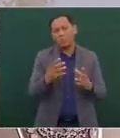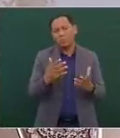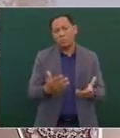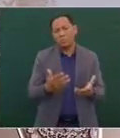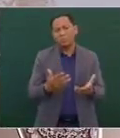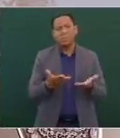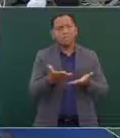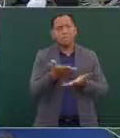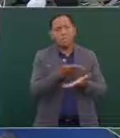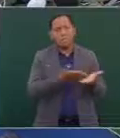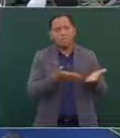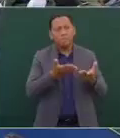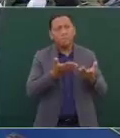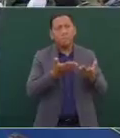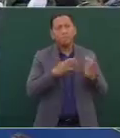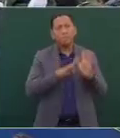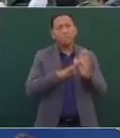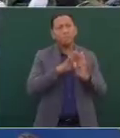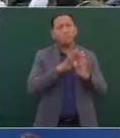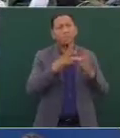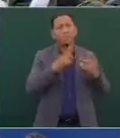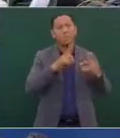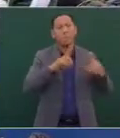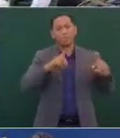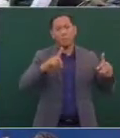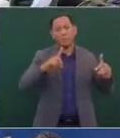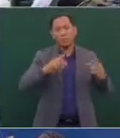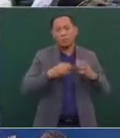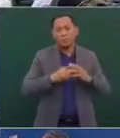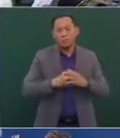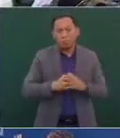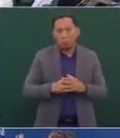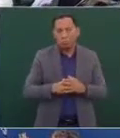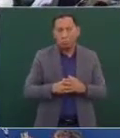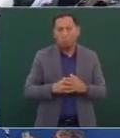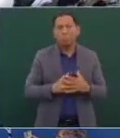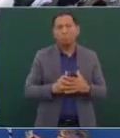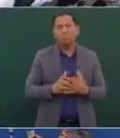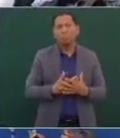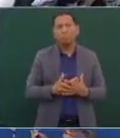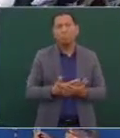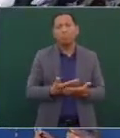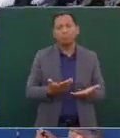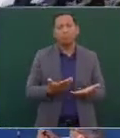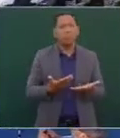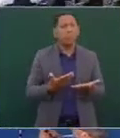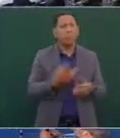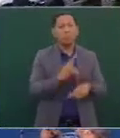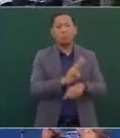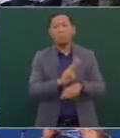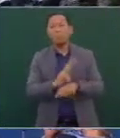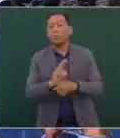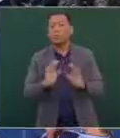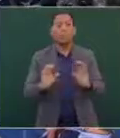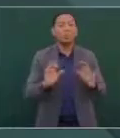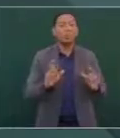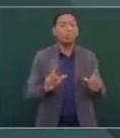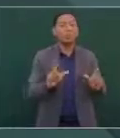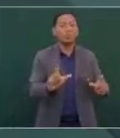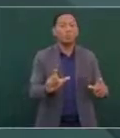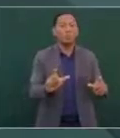cooperación para el desarrollo, seguridad y